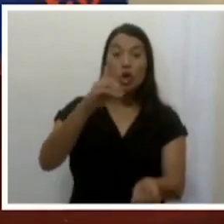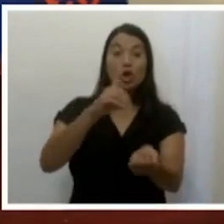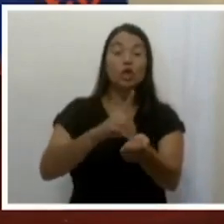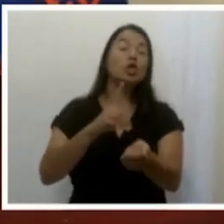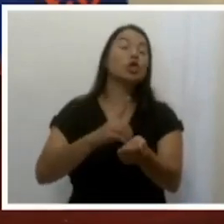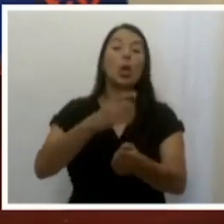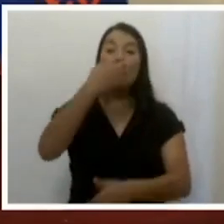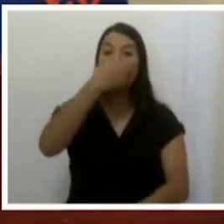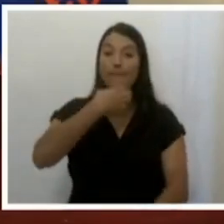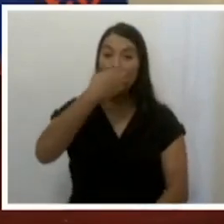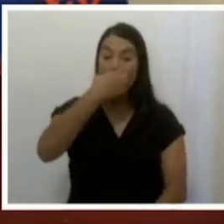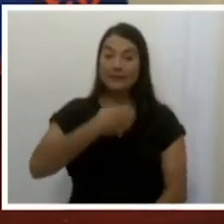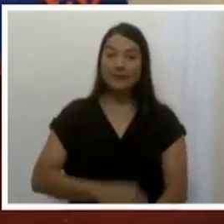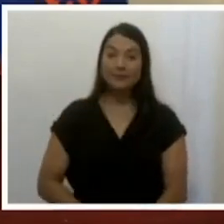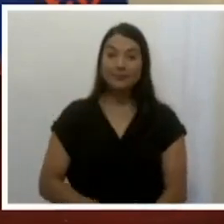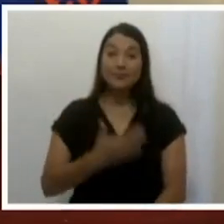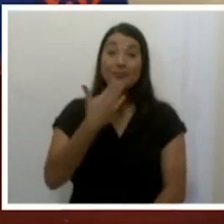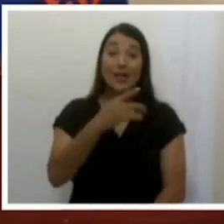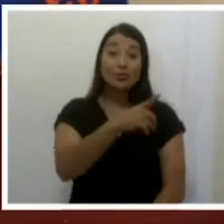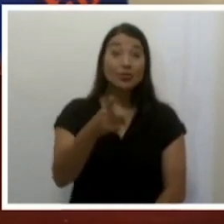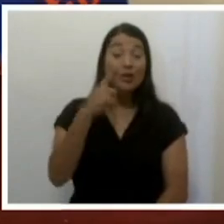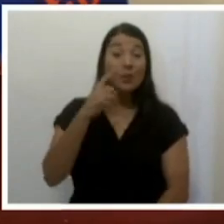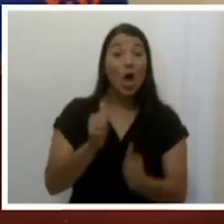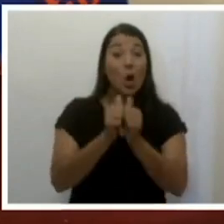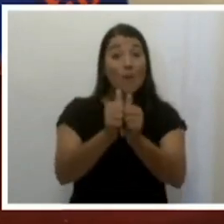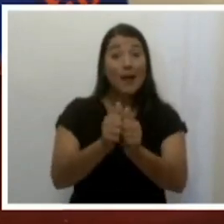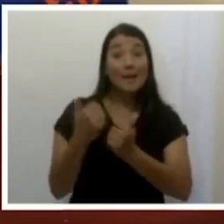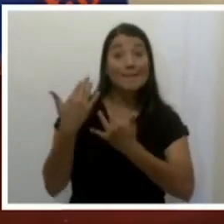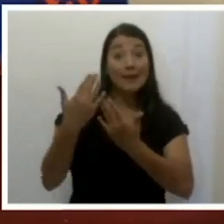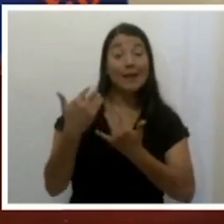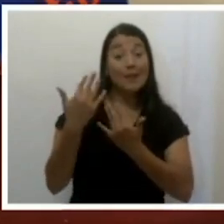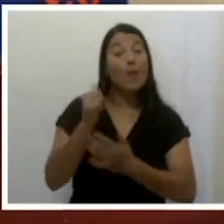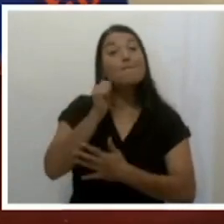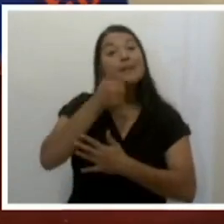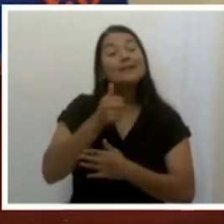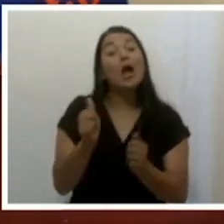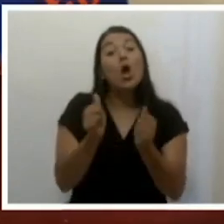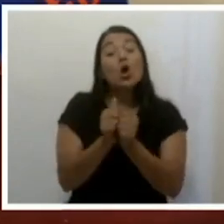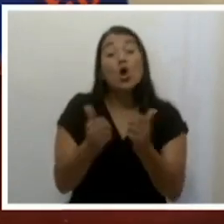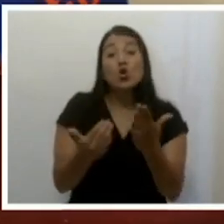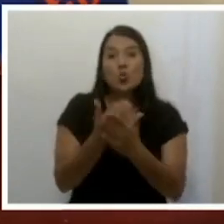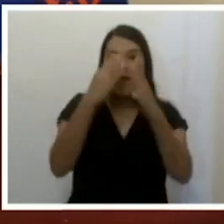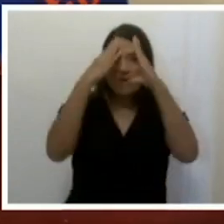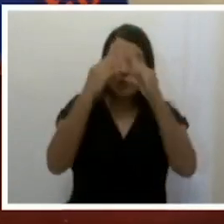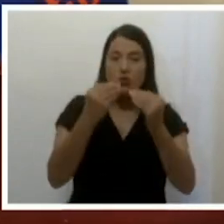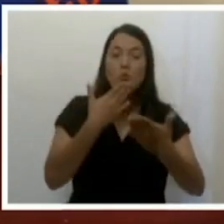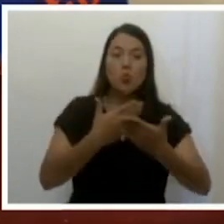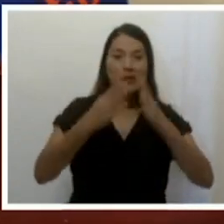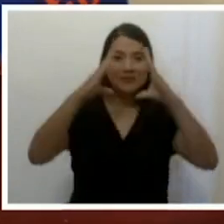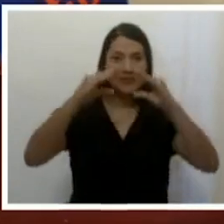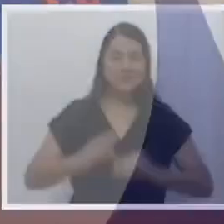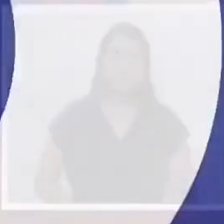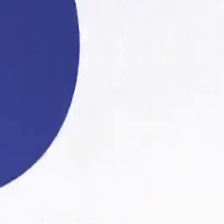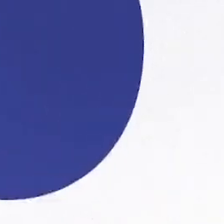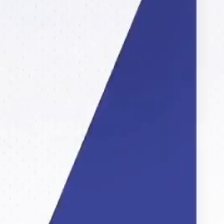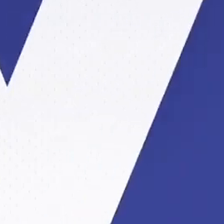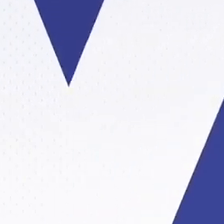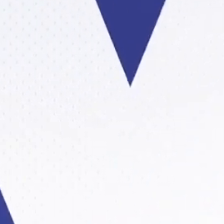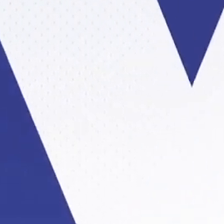doctor Román Macaya. Gracias por acompañarnos, los esperamos mañana con una nueva actualización. Muy buenas tardes. ¡Gracias!